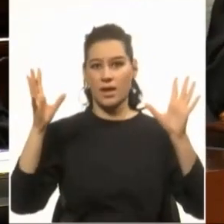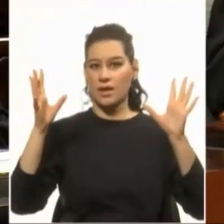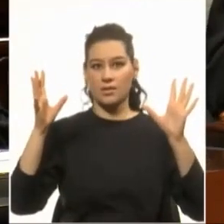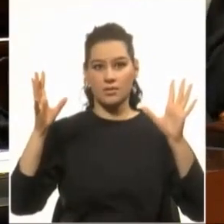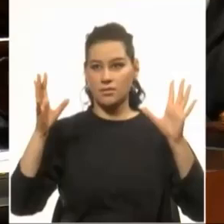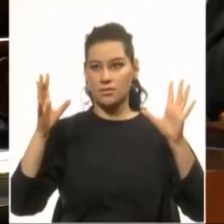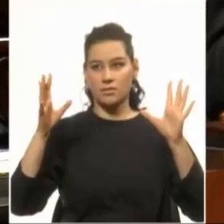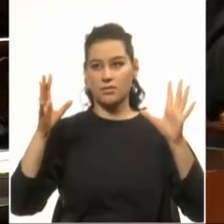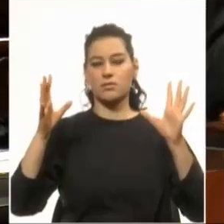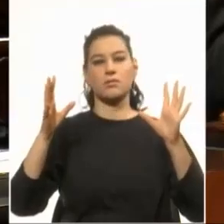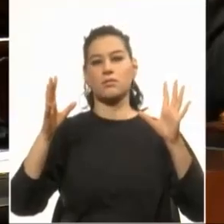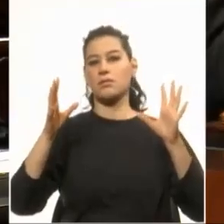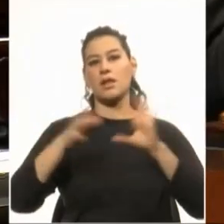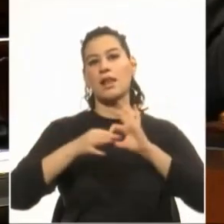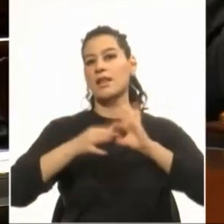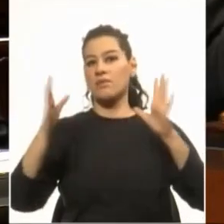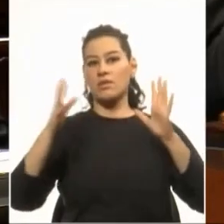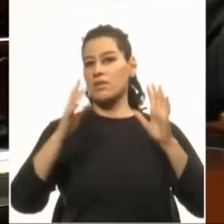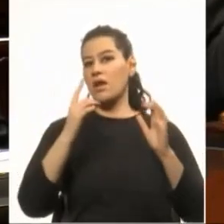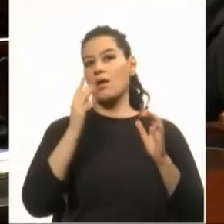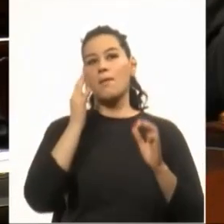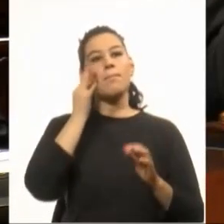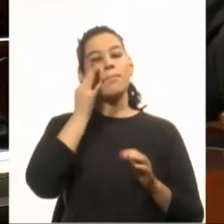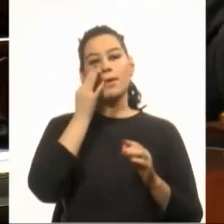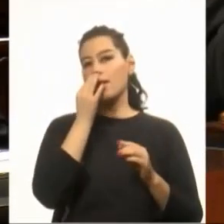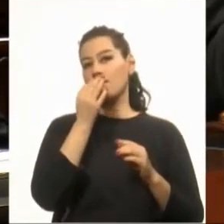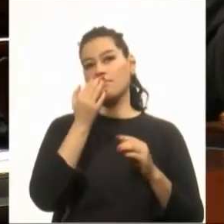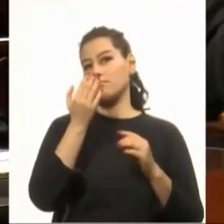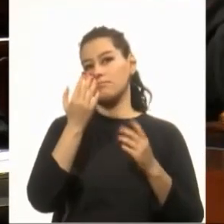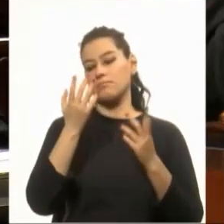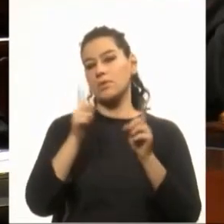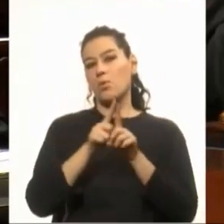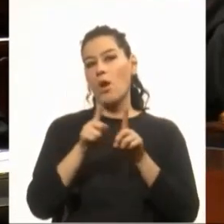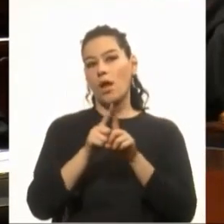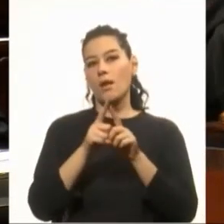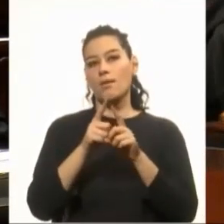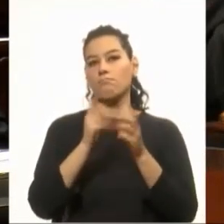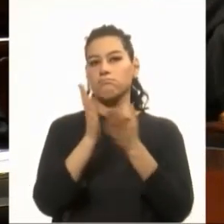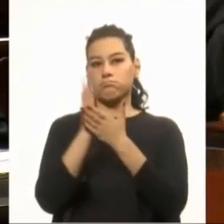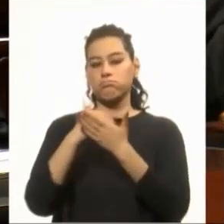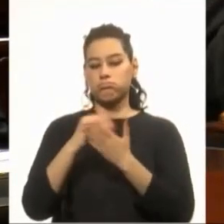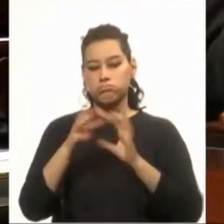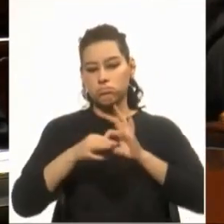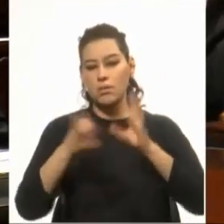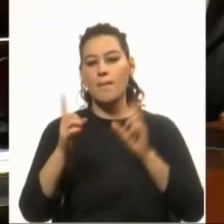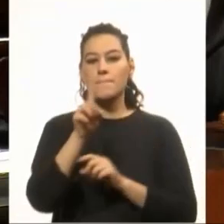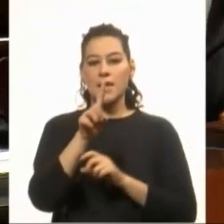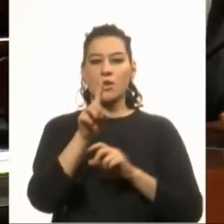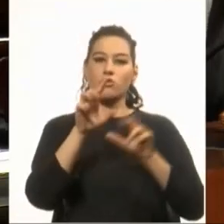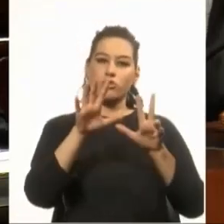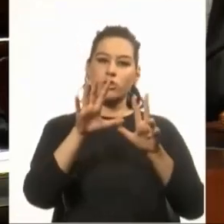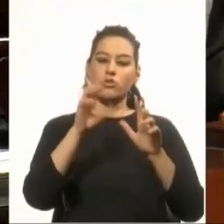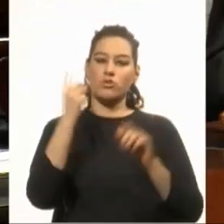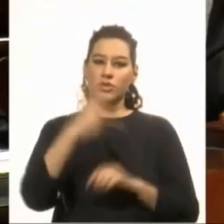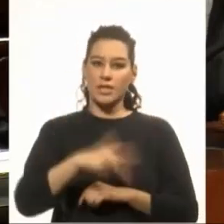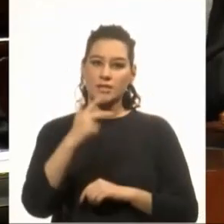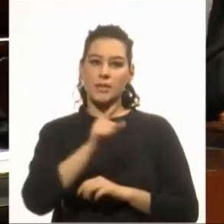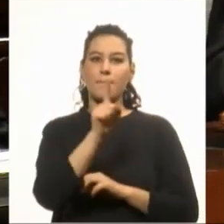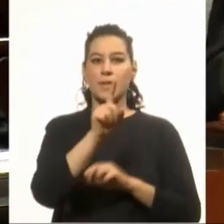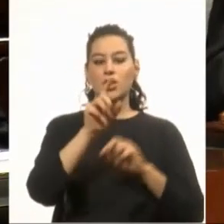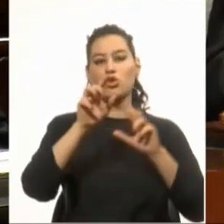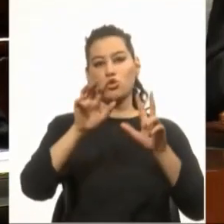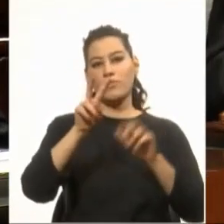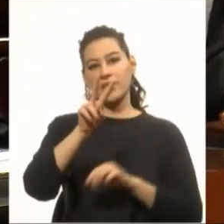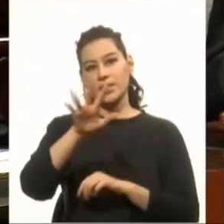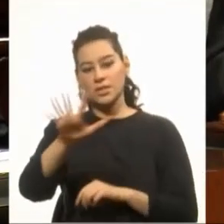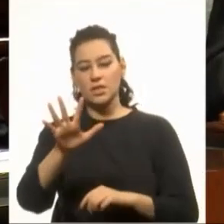antes que en muchas naciones vecinas. Las Provincias Unidas la declaran en 1813, en 1825,